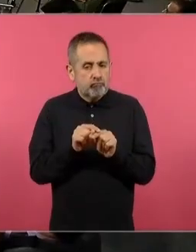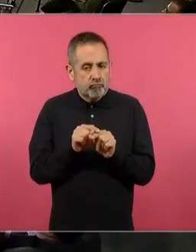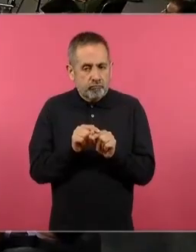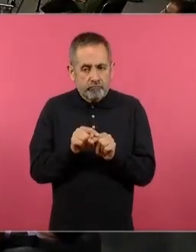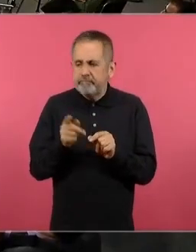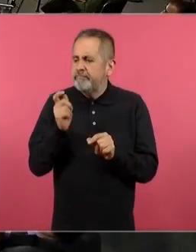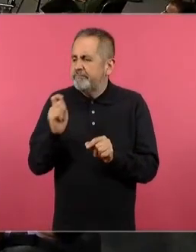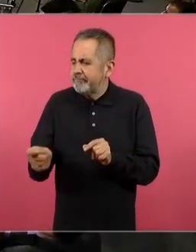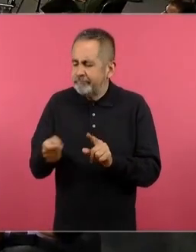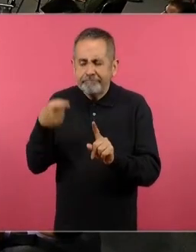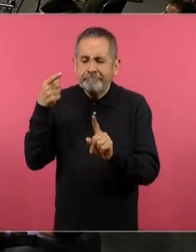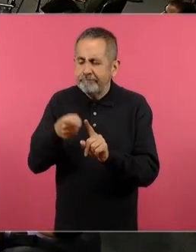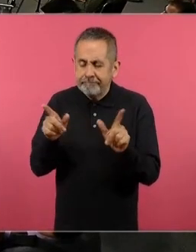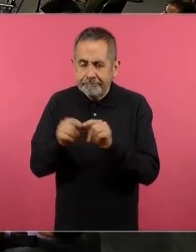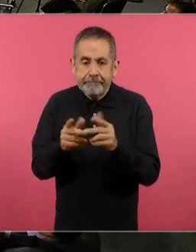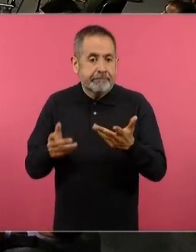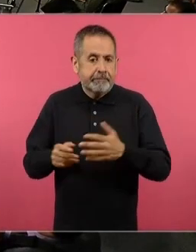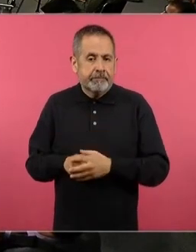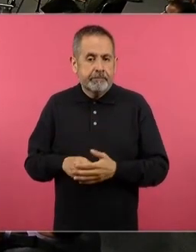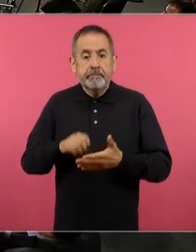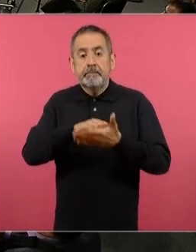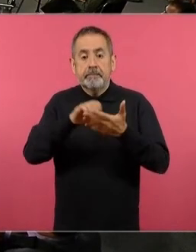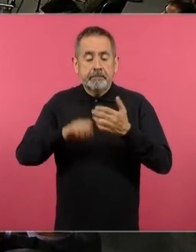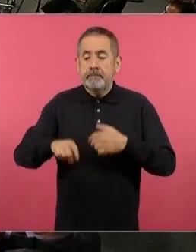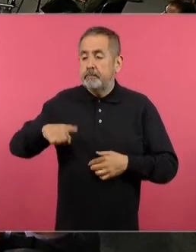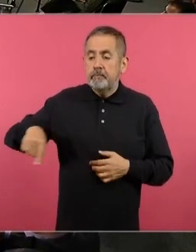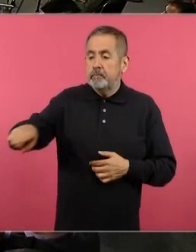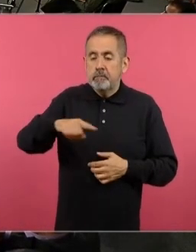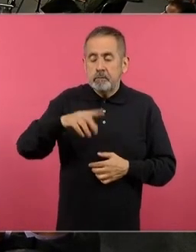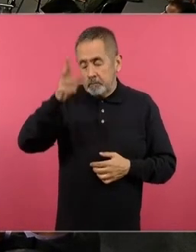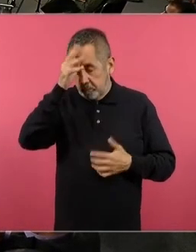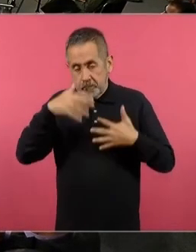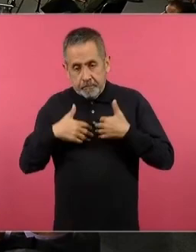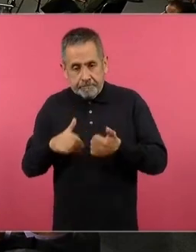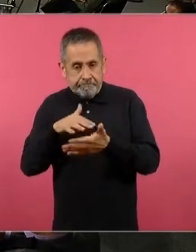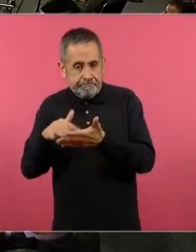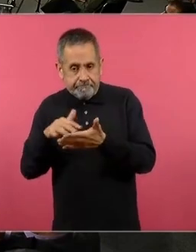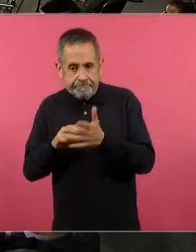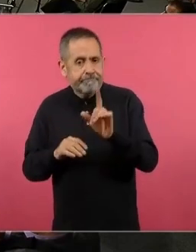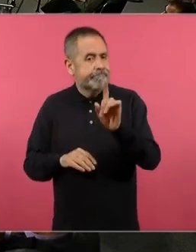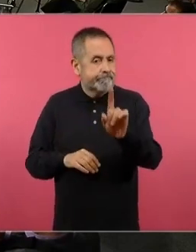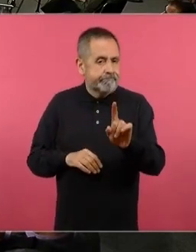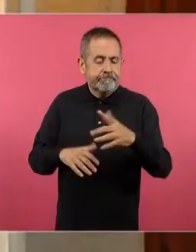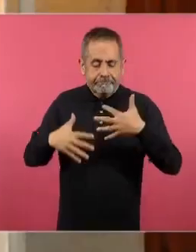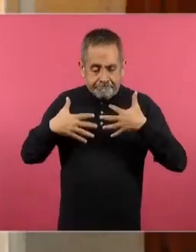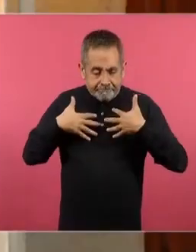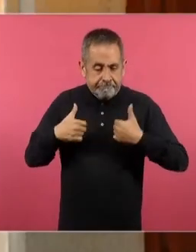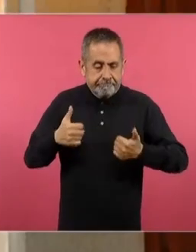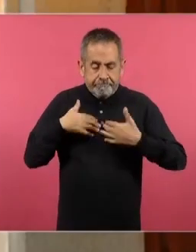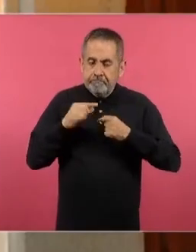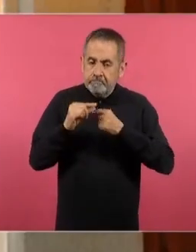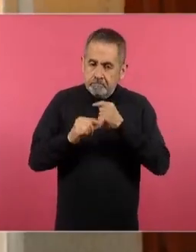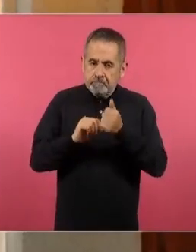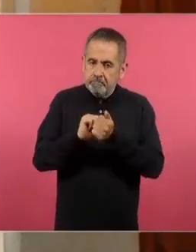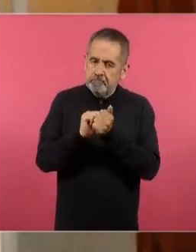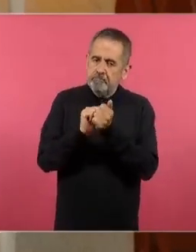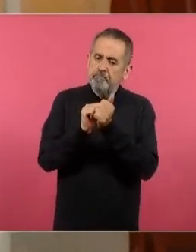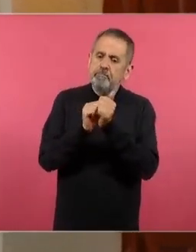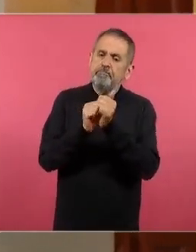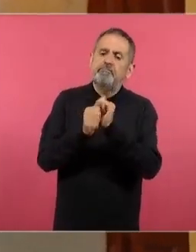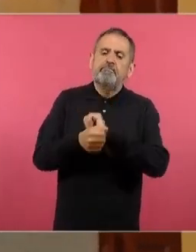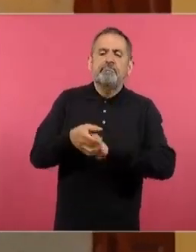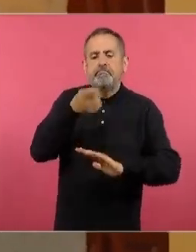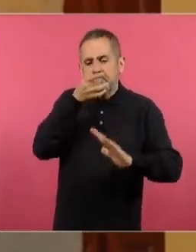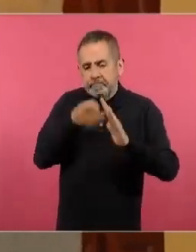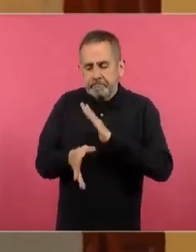los problemas matemáticos decían, es que no lo comprende porque no aprende a leer. No, la comprensión es todo un proceso. Y aquí en esta parte de la